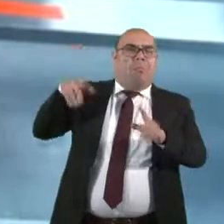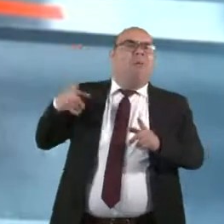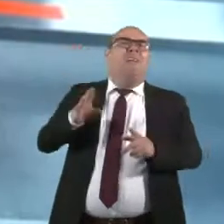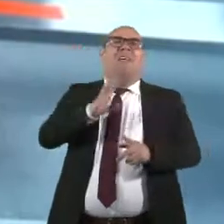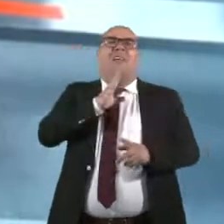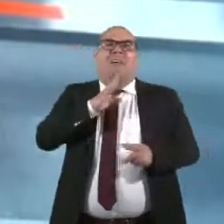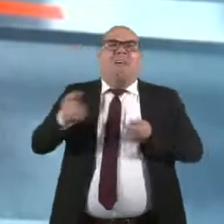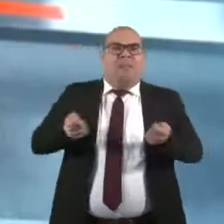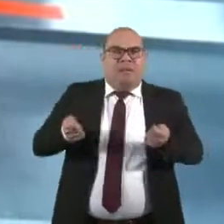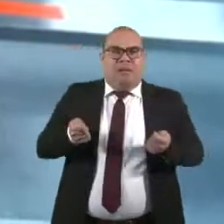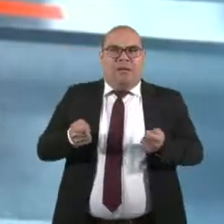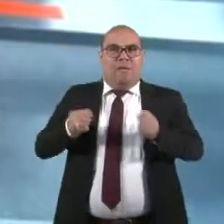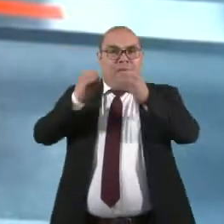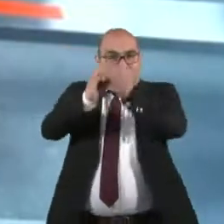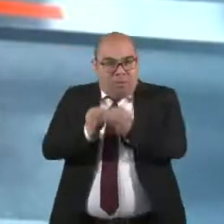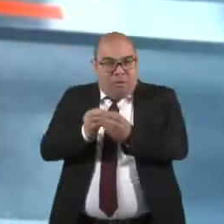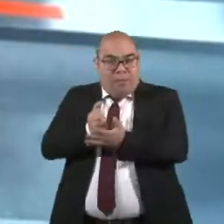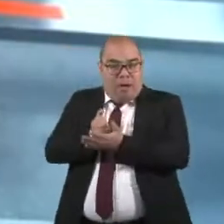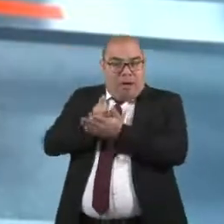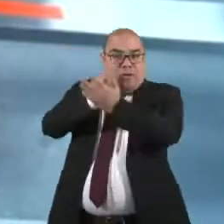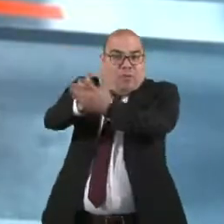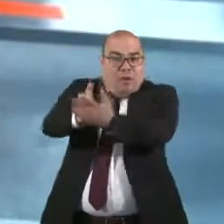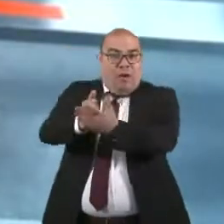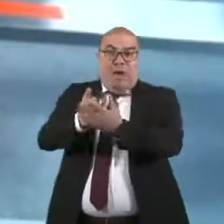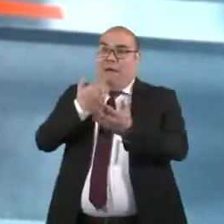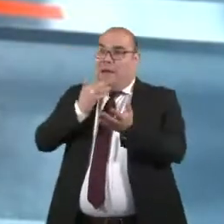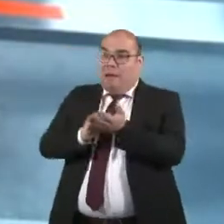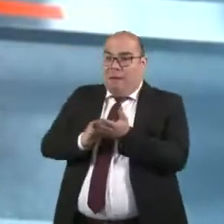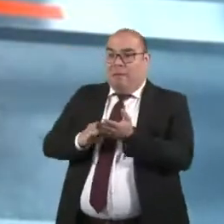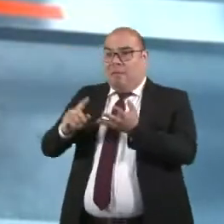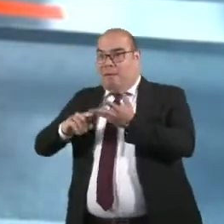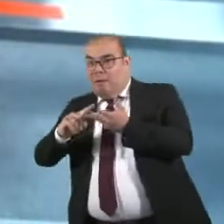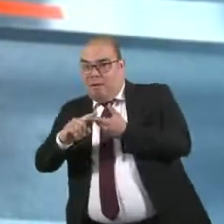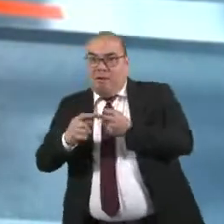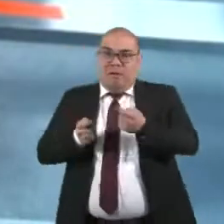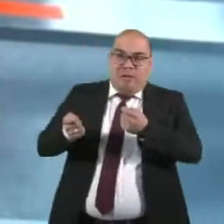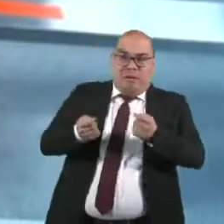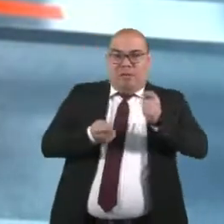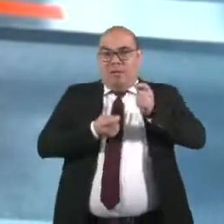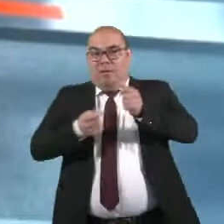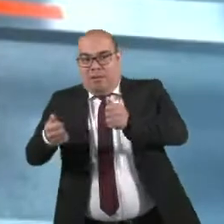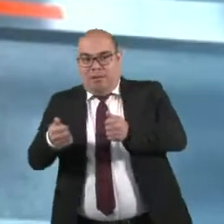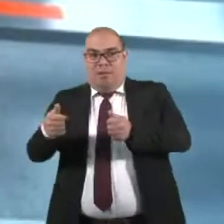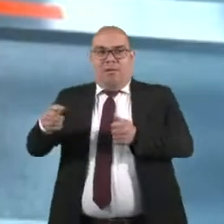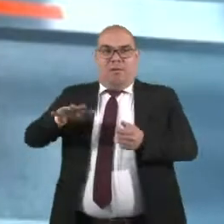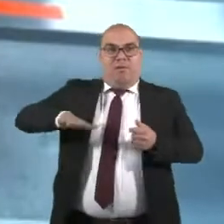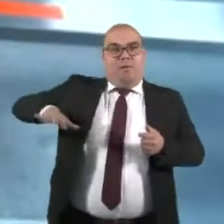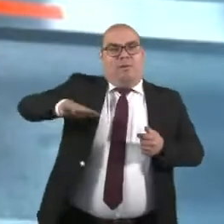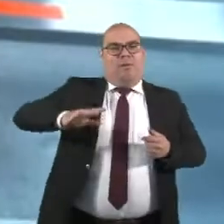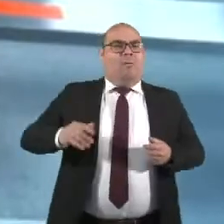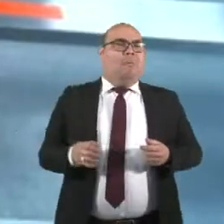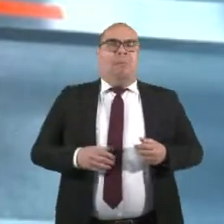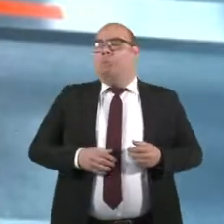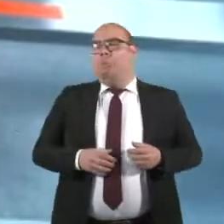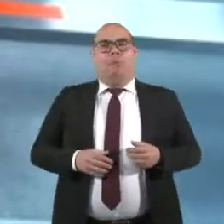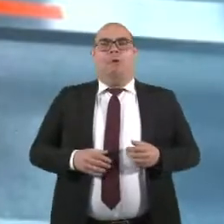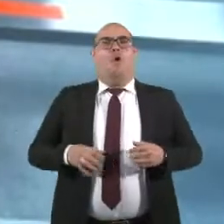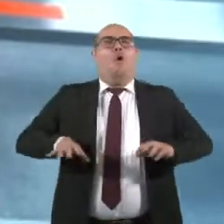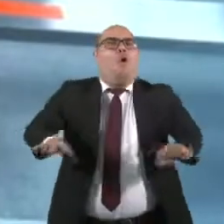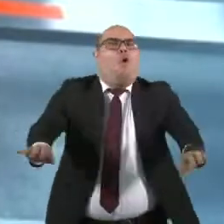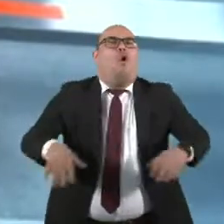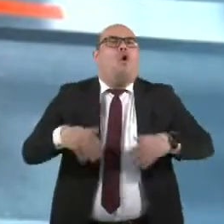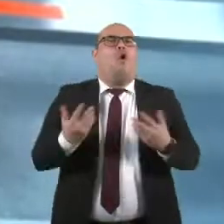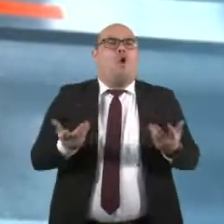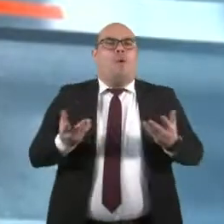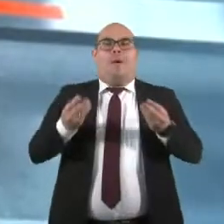manera o forma de financiar la guerra en la zona sino a través de esas economías